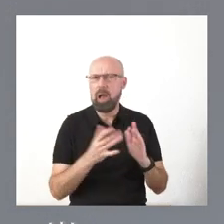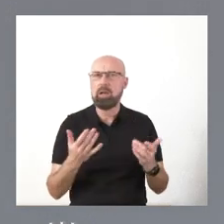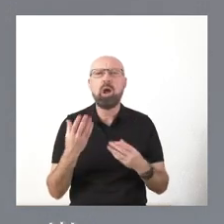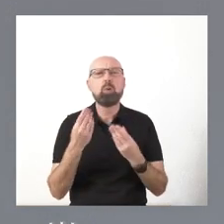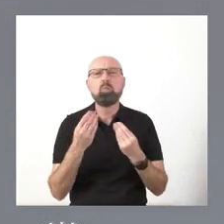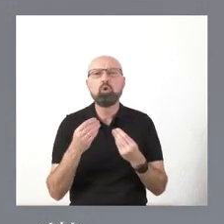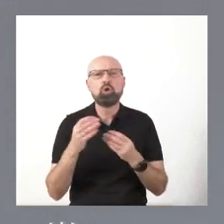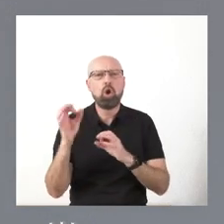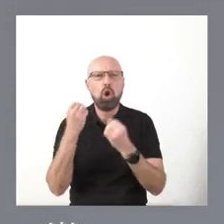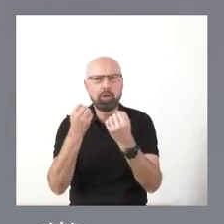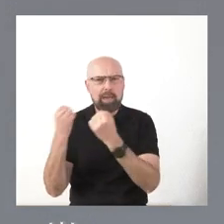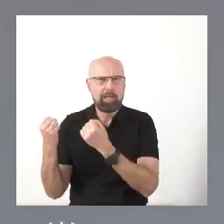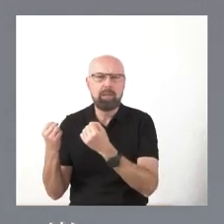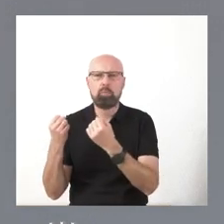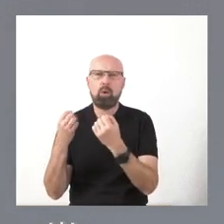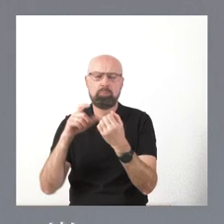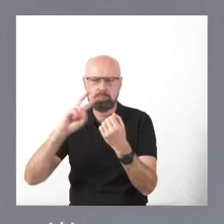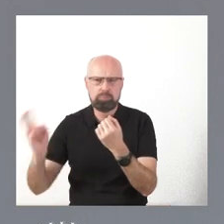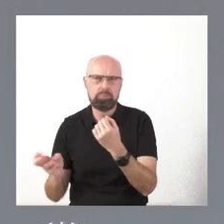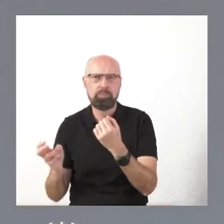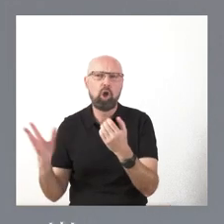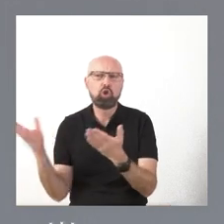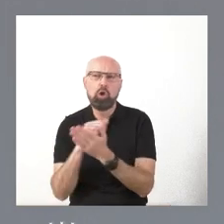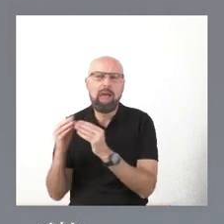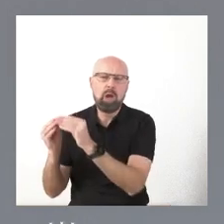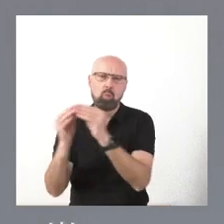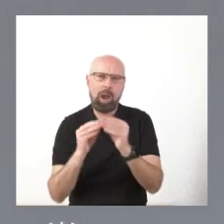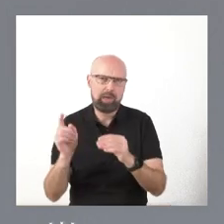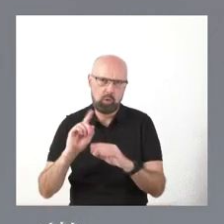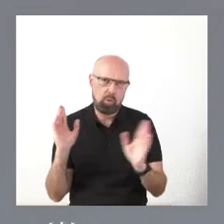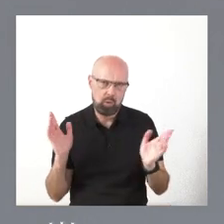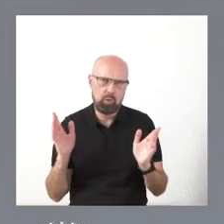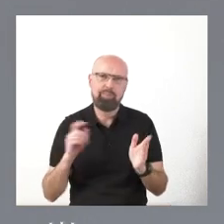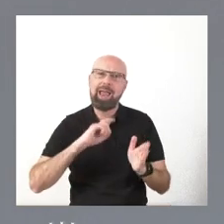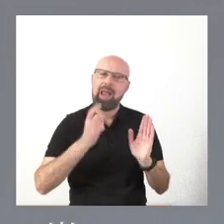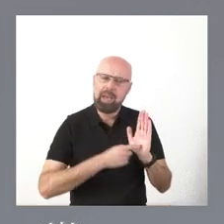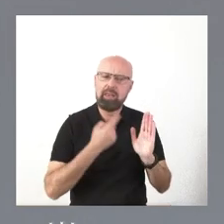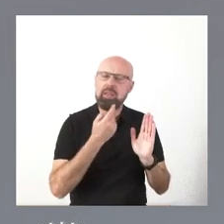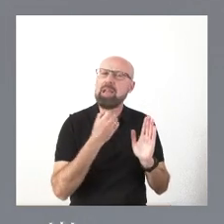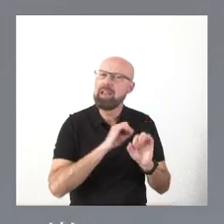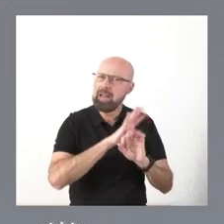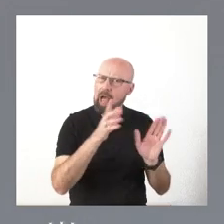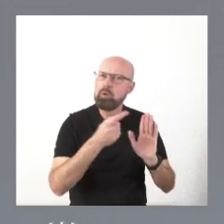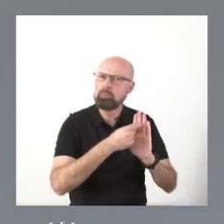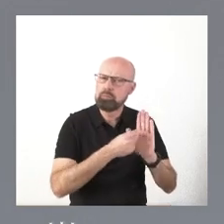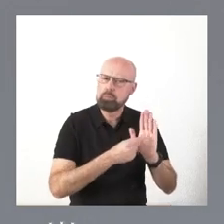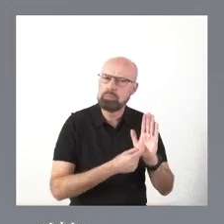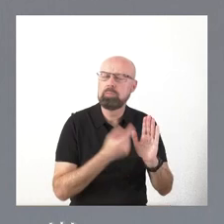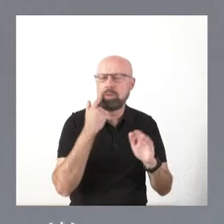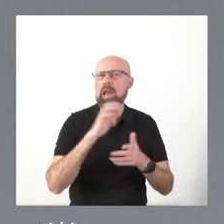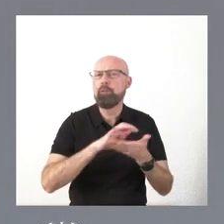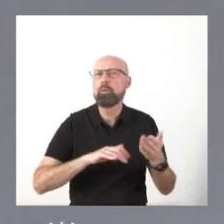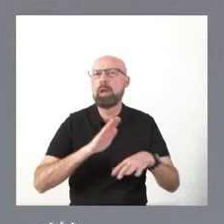muchísimas entidades, pero no todas son iguales. Entonces, aquí la ley dice con claridad, miren, los informes para la